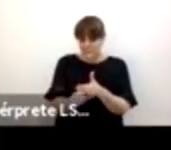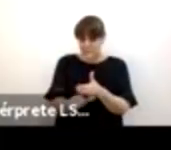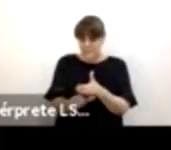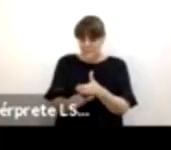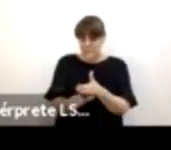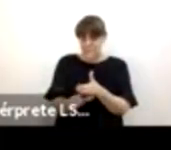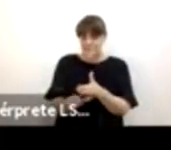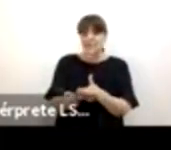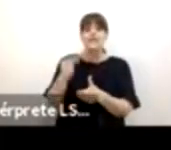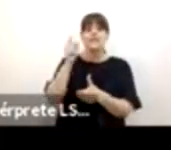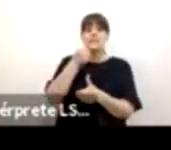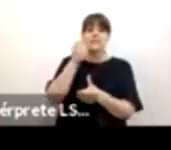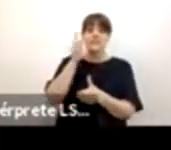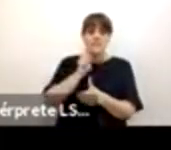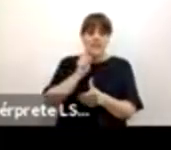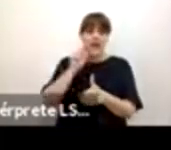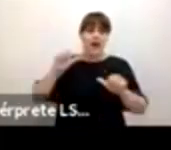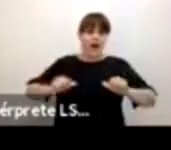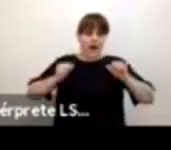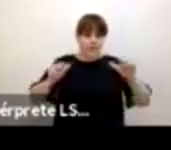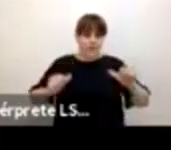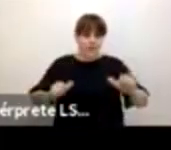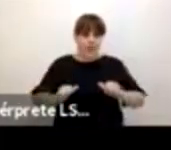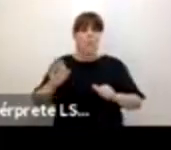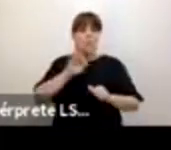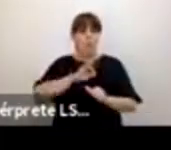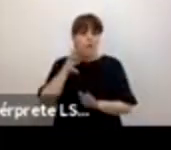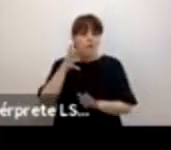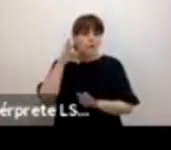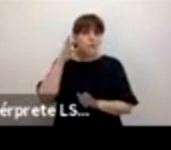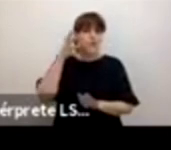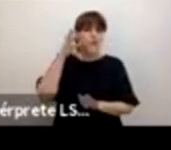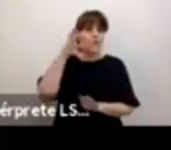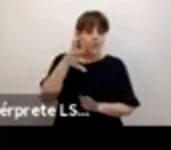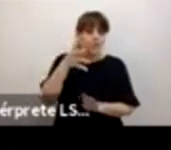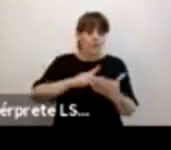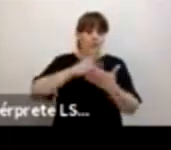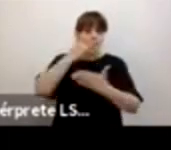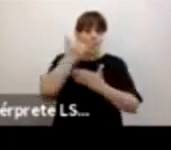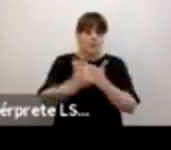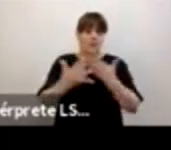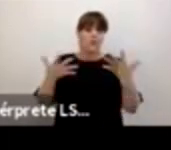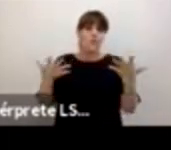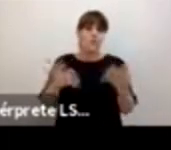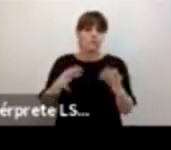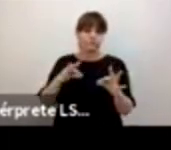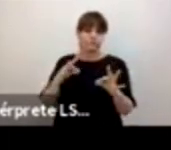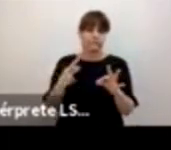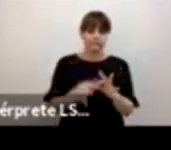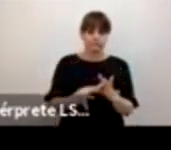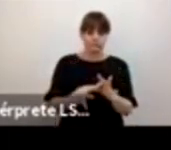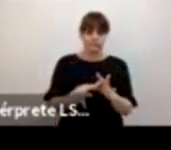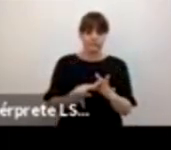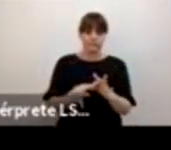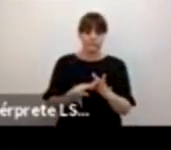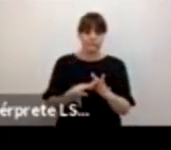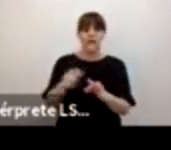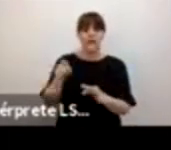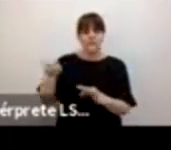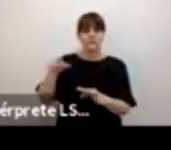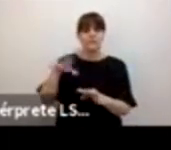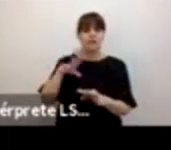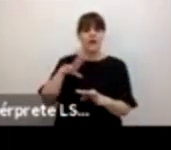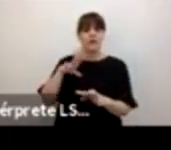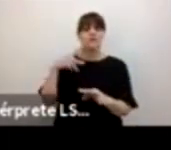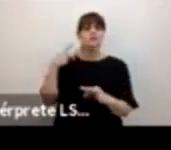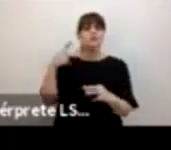adolescentes construyan un futuro y construyan una una un ideal de proyecto tengan un proyecto de